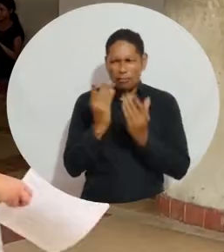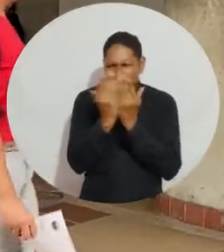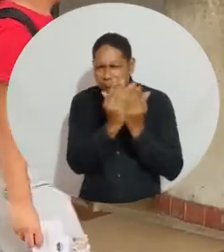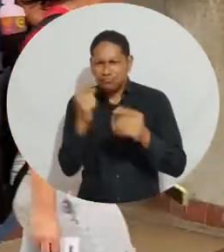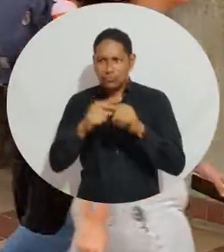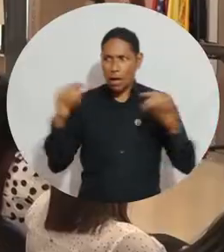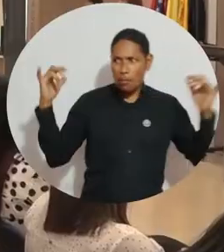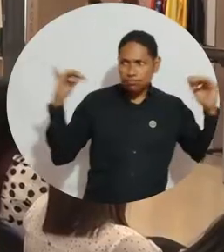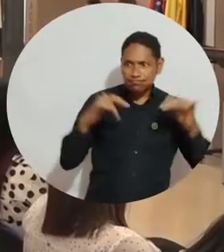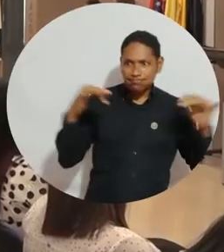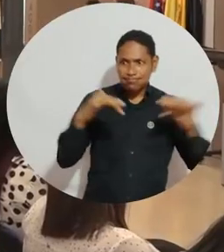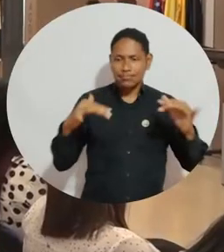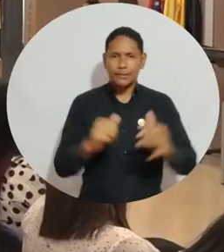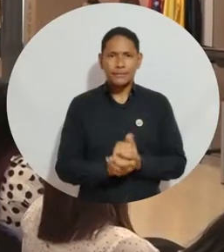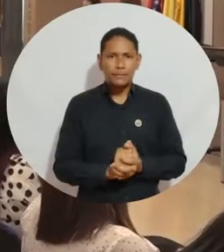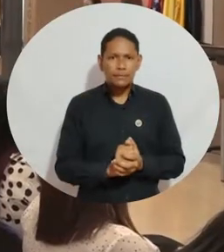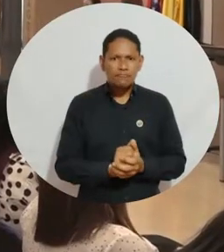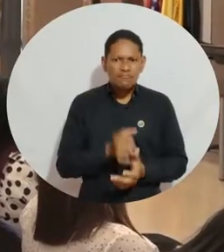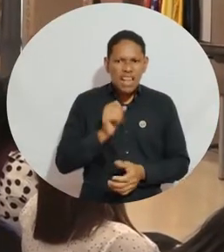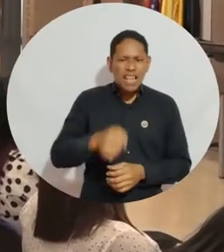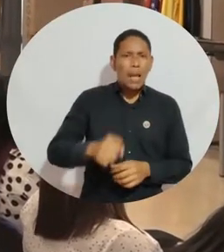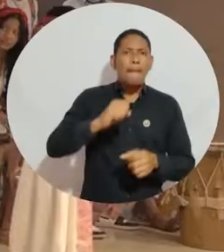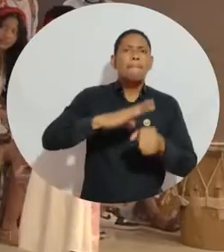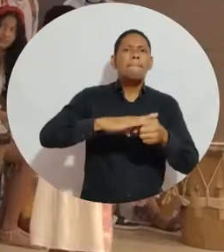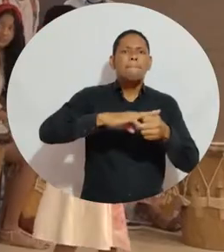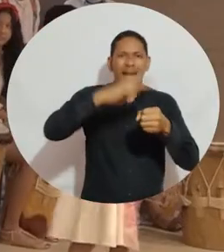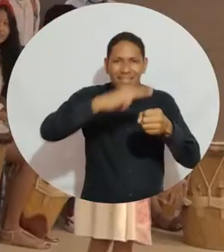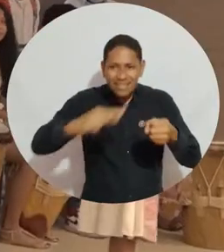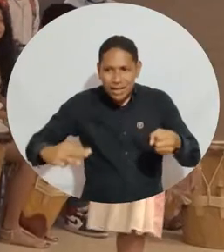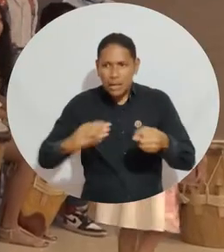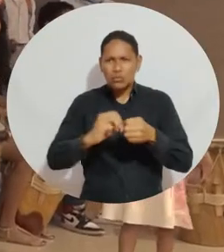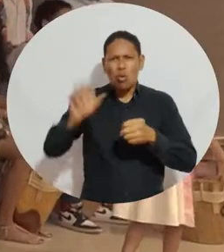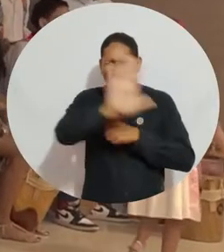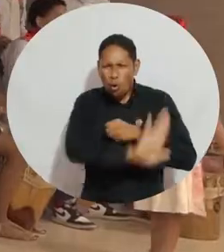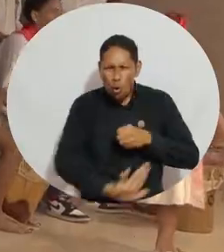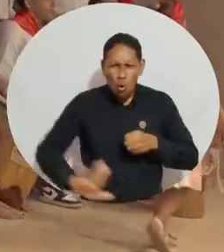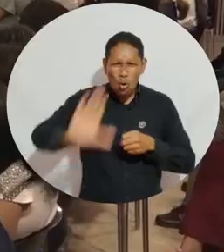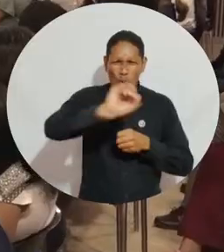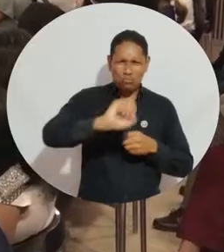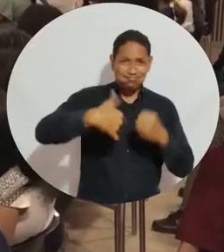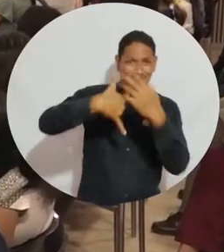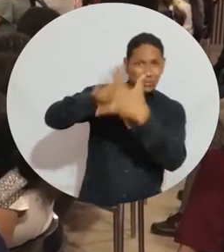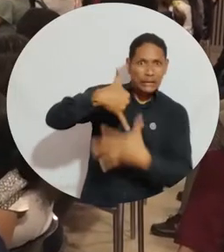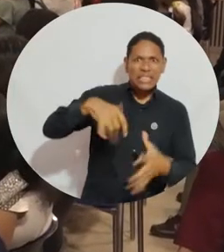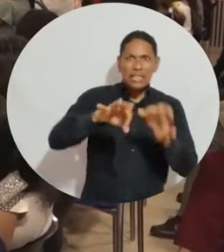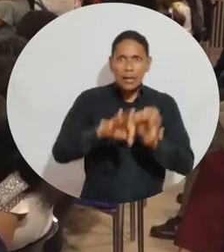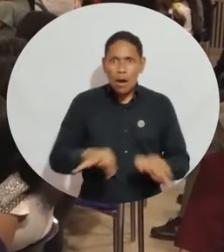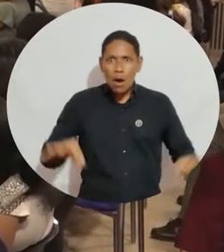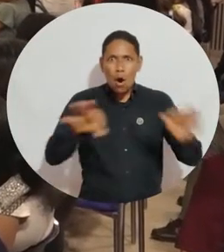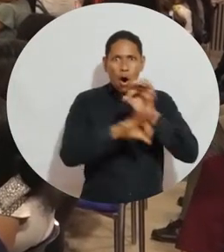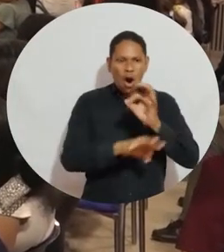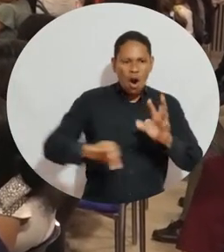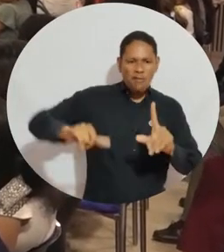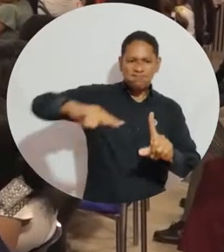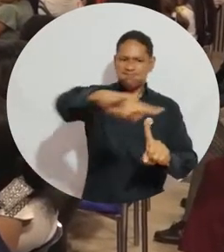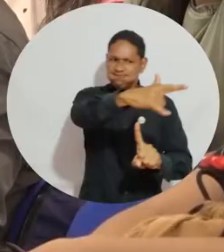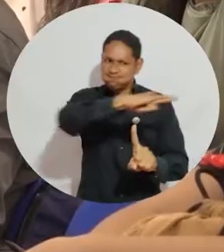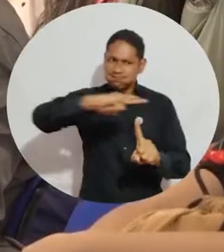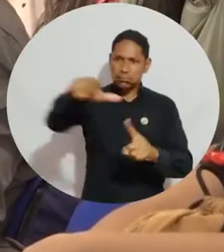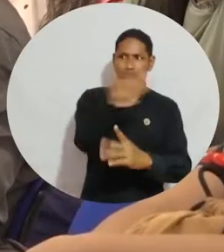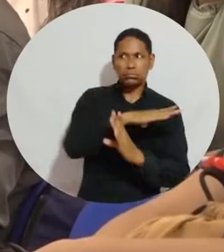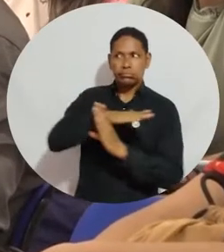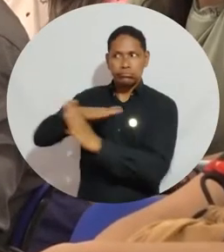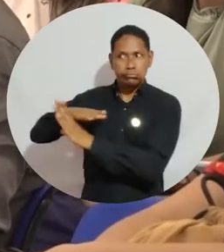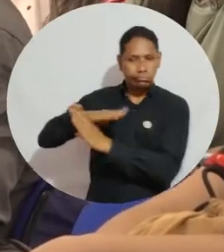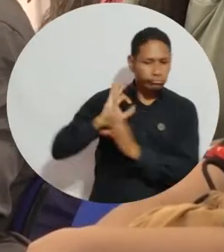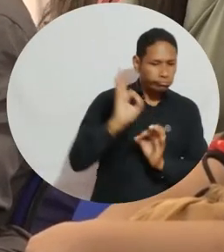universidades. Cada día, desde los centros educativos del Magdalena y el país, se trabaja para combatir el bullying y demás acciones